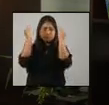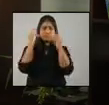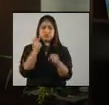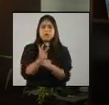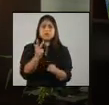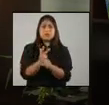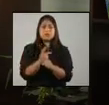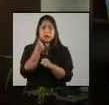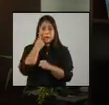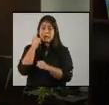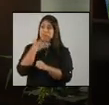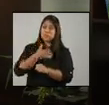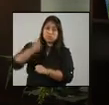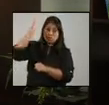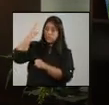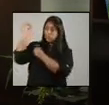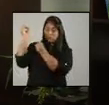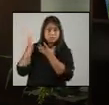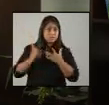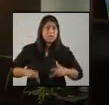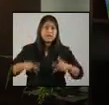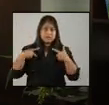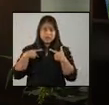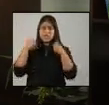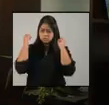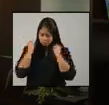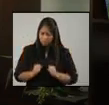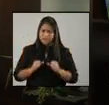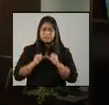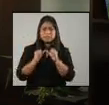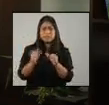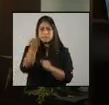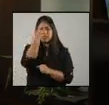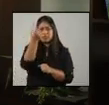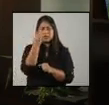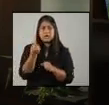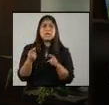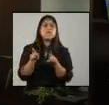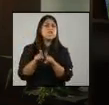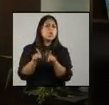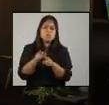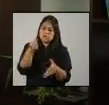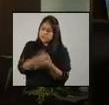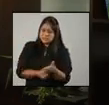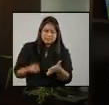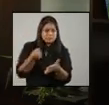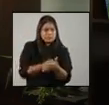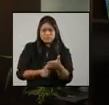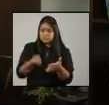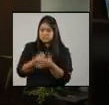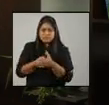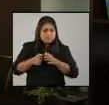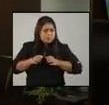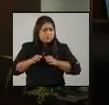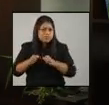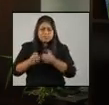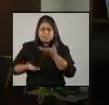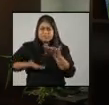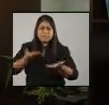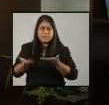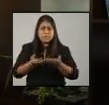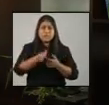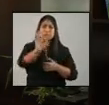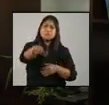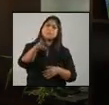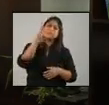mientras Dios me dé vida y pueda seguir trabajando con el mismo ahínco, esfuerzo y dedicación. Y le recuerdo